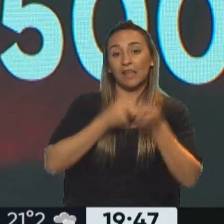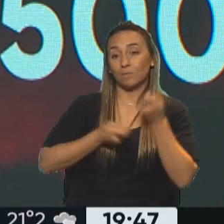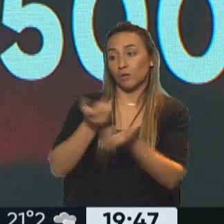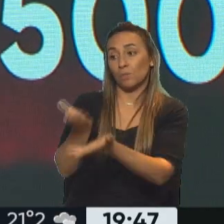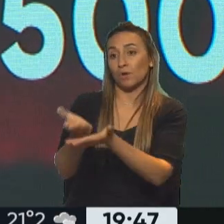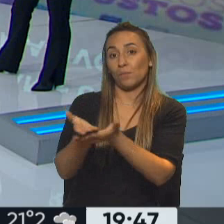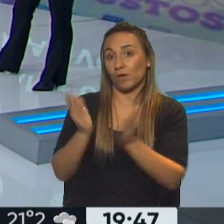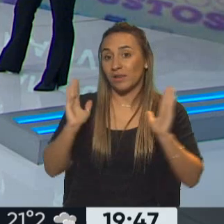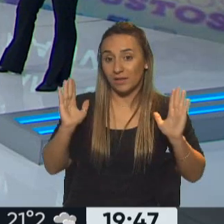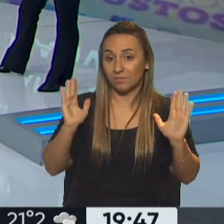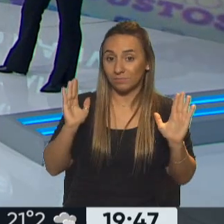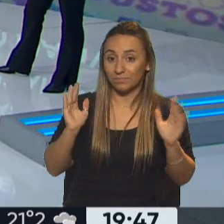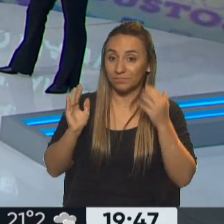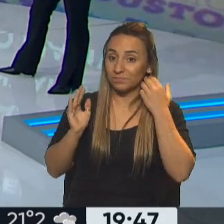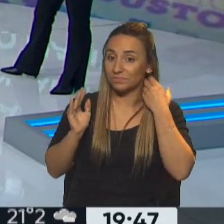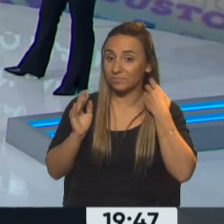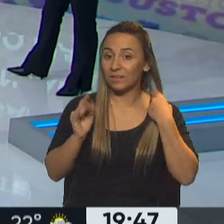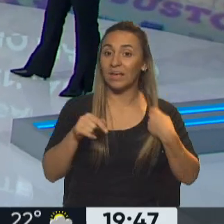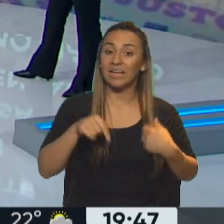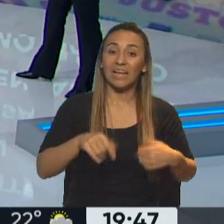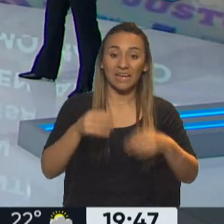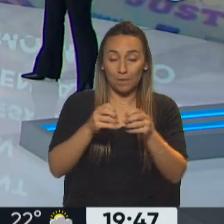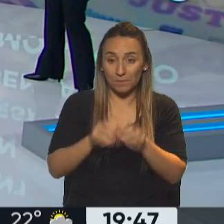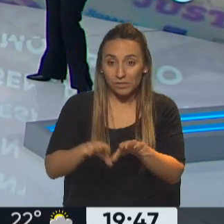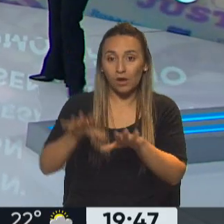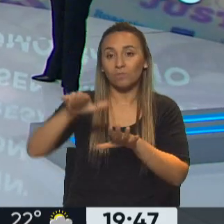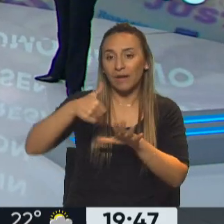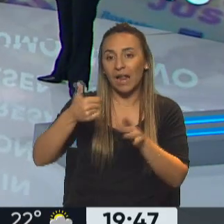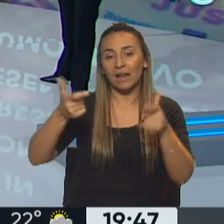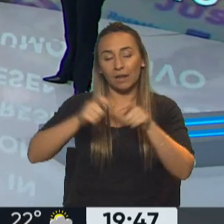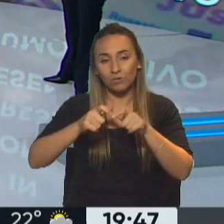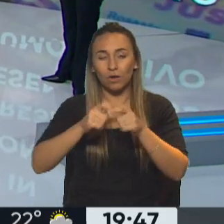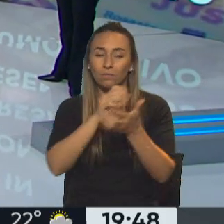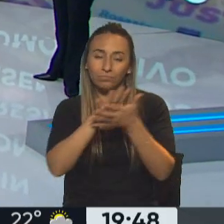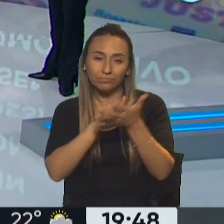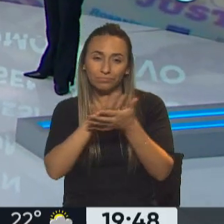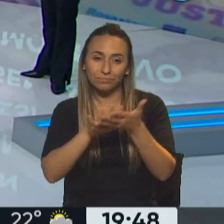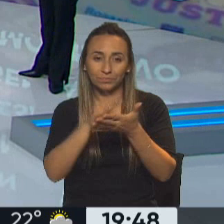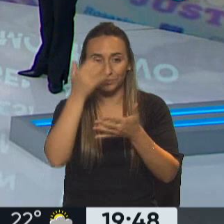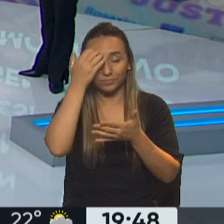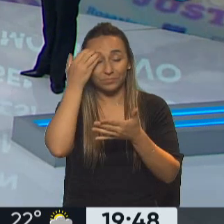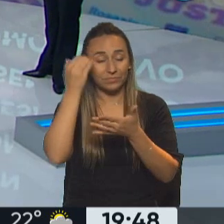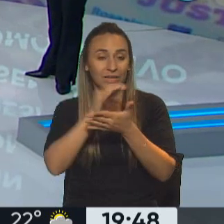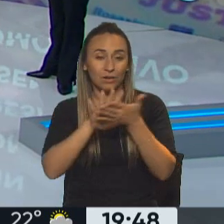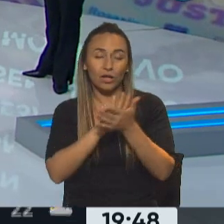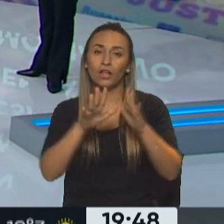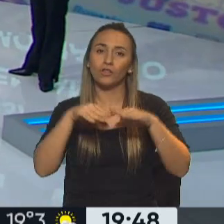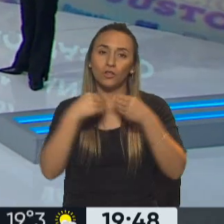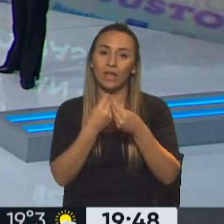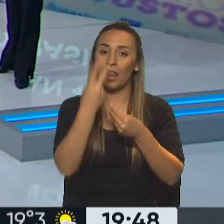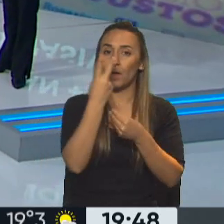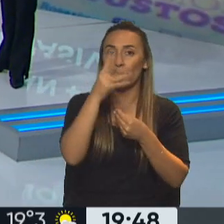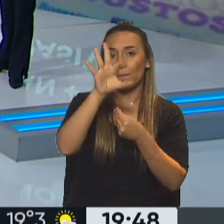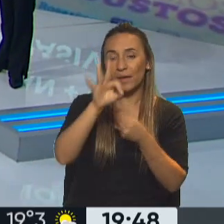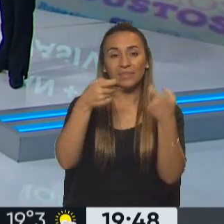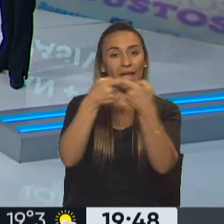aclaramos ahí, comienza a reunirse, ya comenzó y en los siguientes días lo hará también, a reunirse con más de 20 empresas